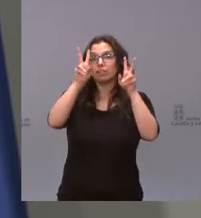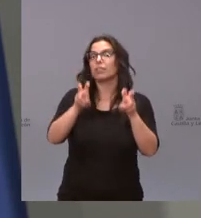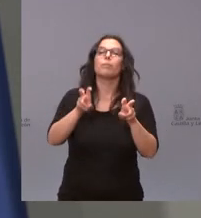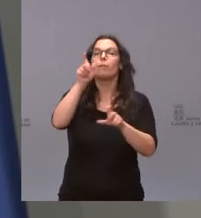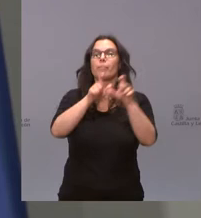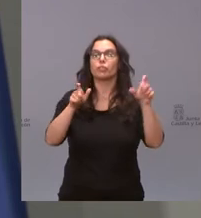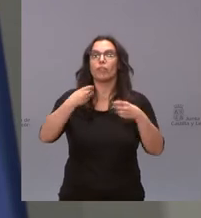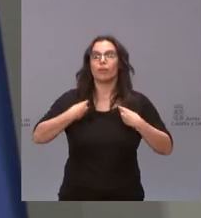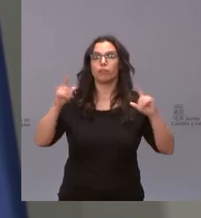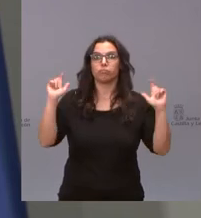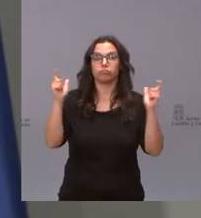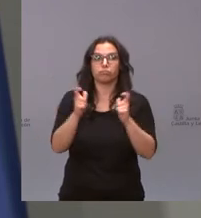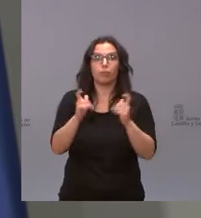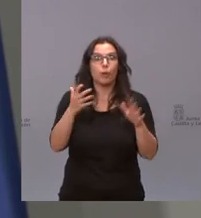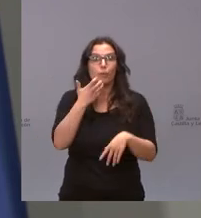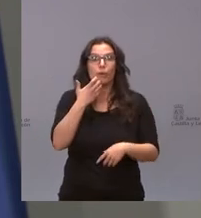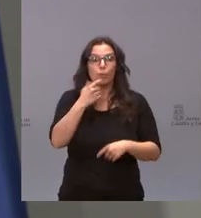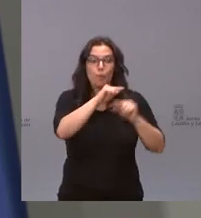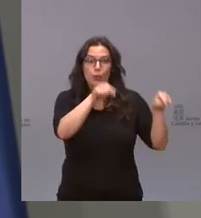olvidarse de Zamora pues es todo uno